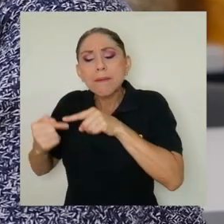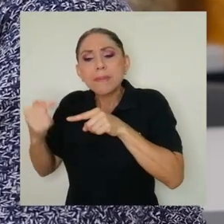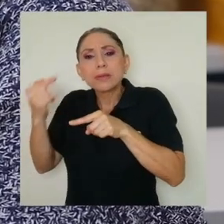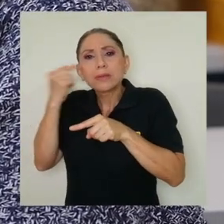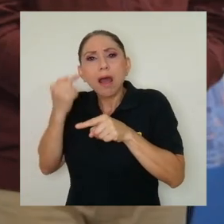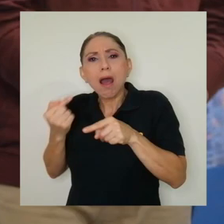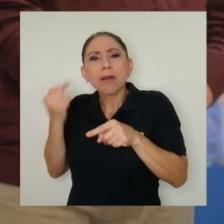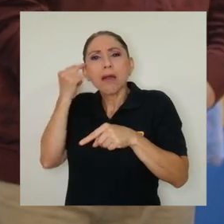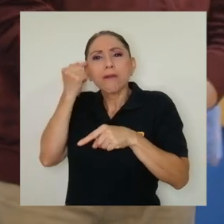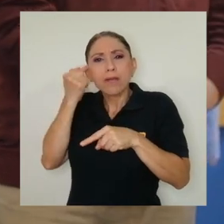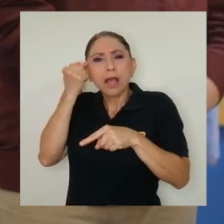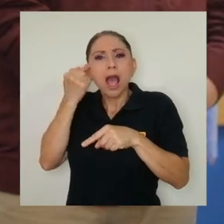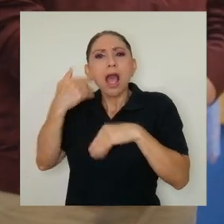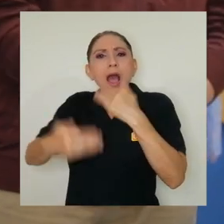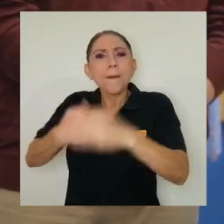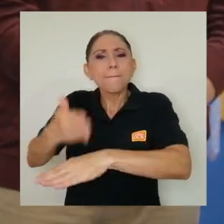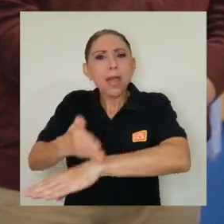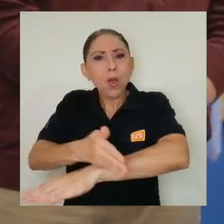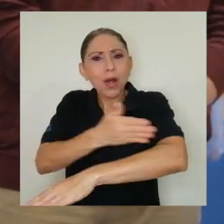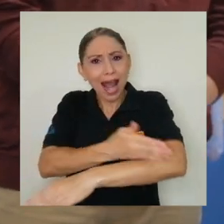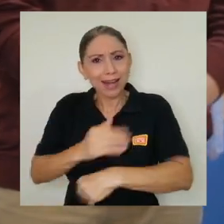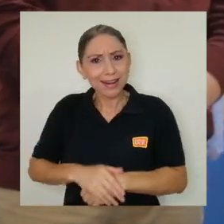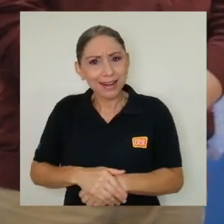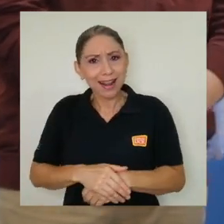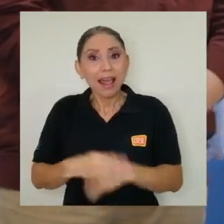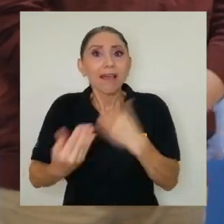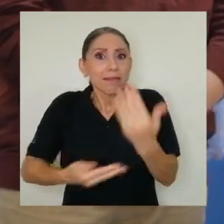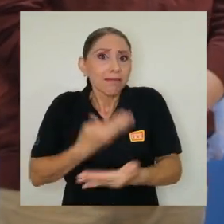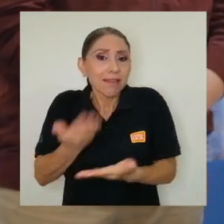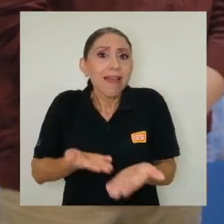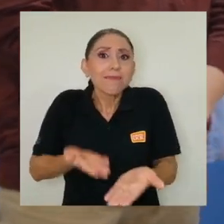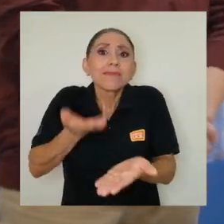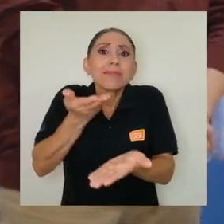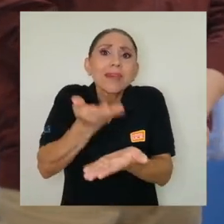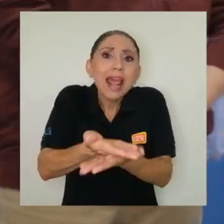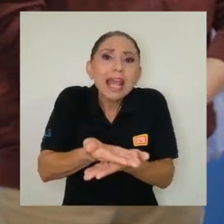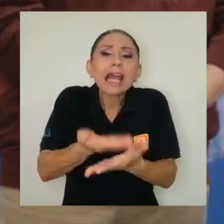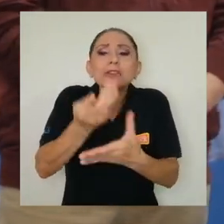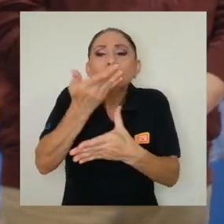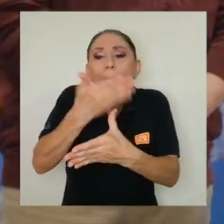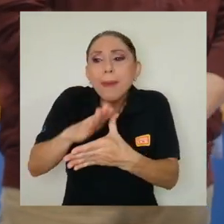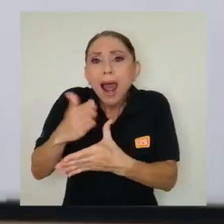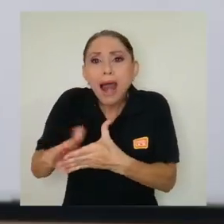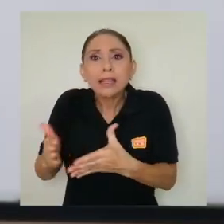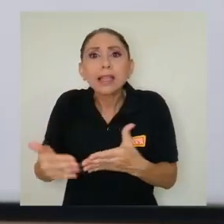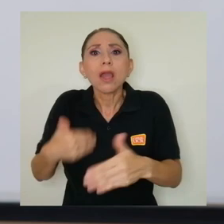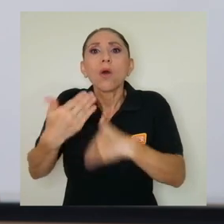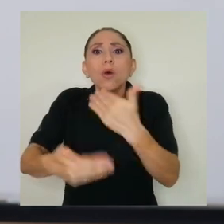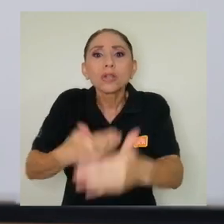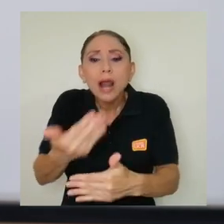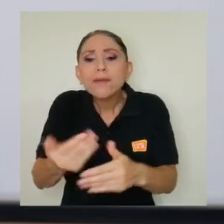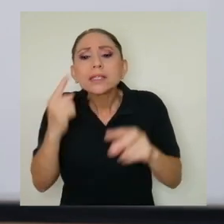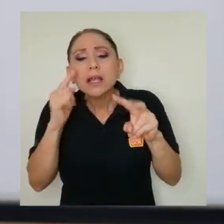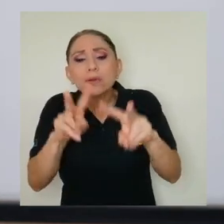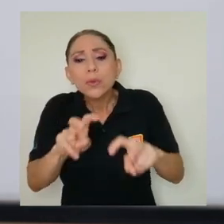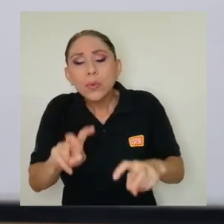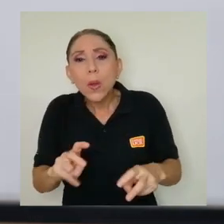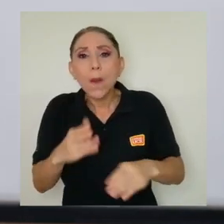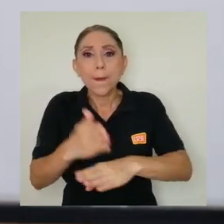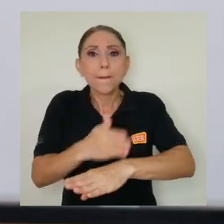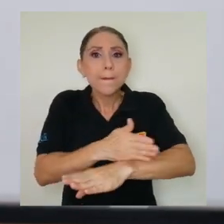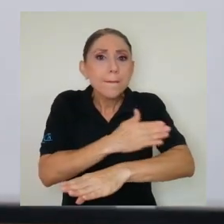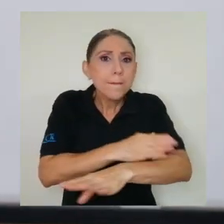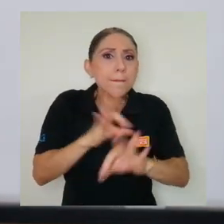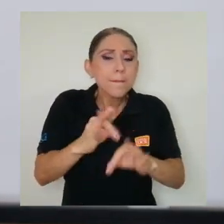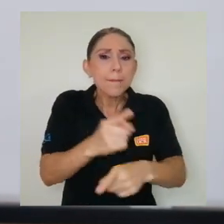mejorar en clave digamos de entregas parciales retroalimentadas que vuelven a mejorar la persona al final lo que va a ser